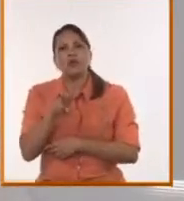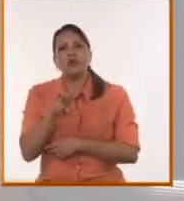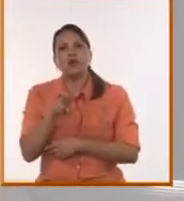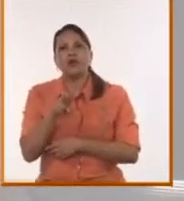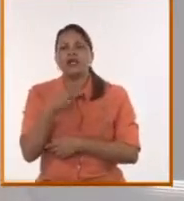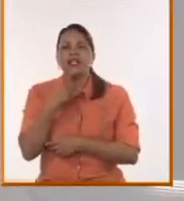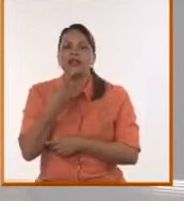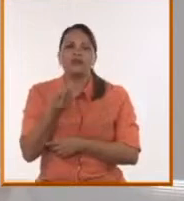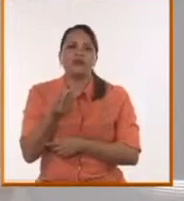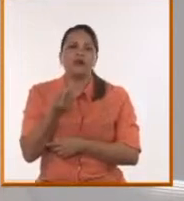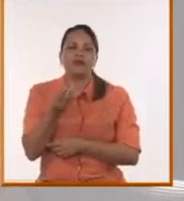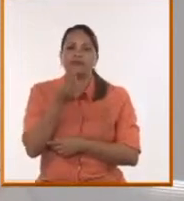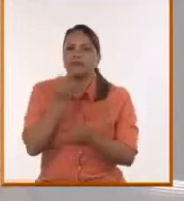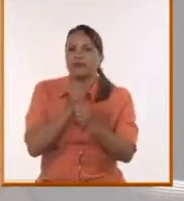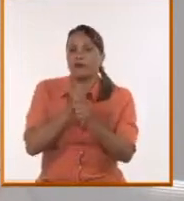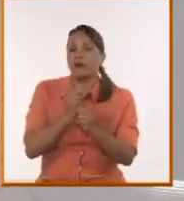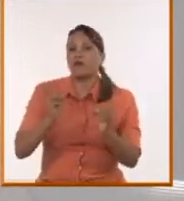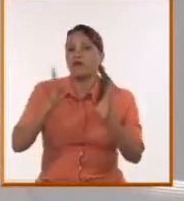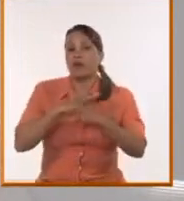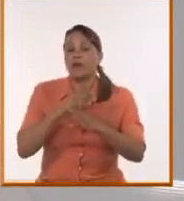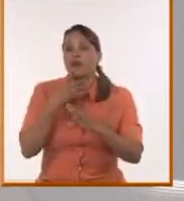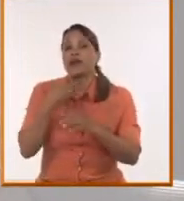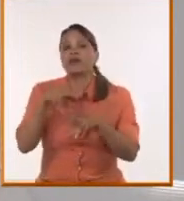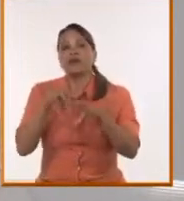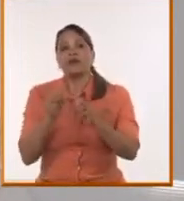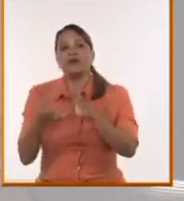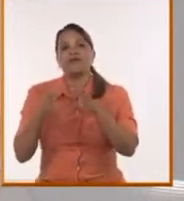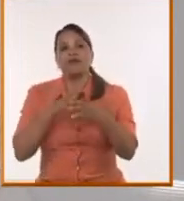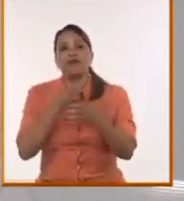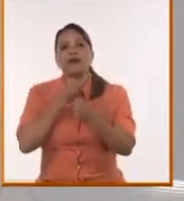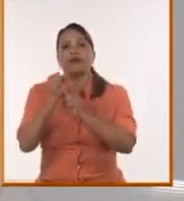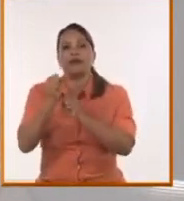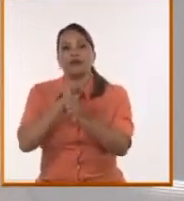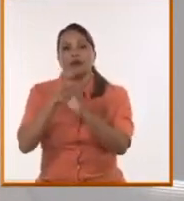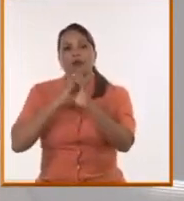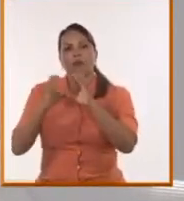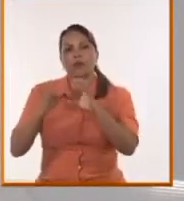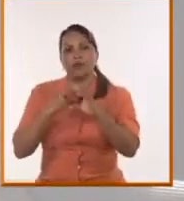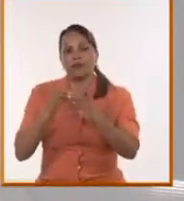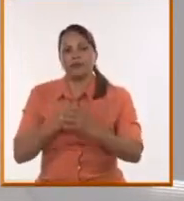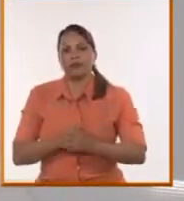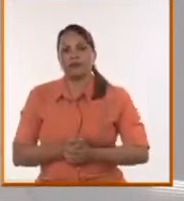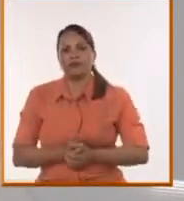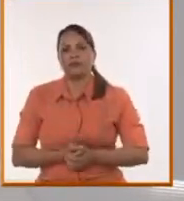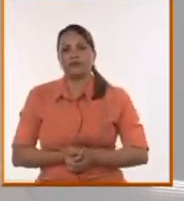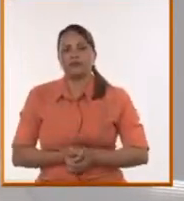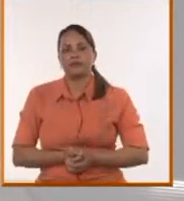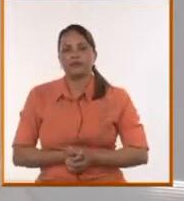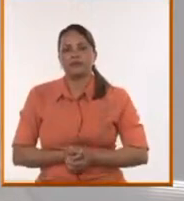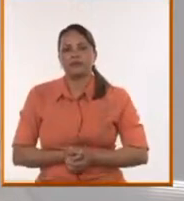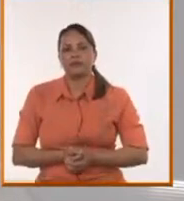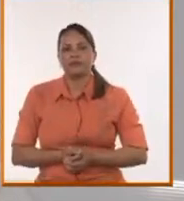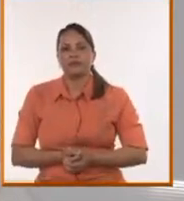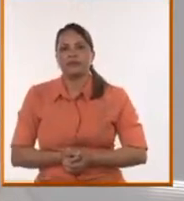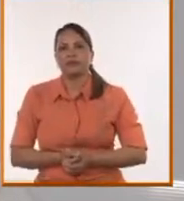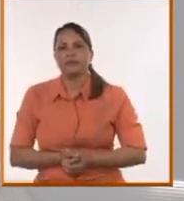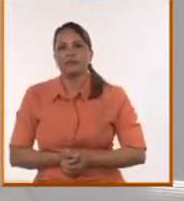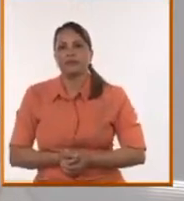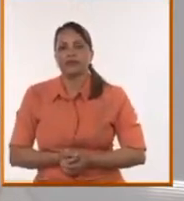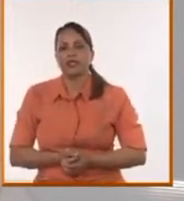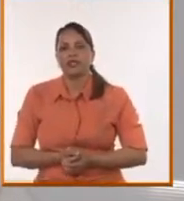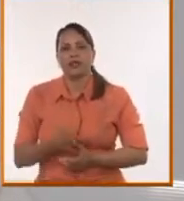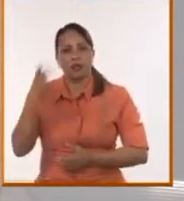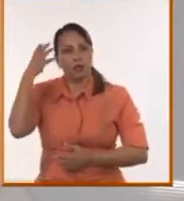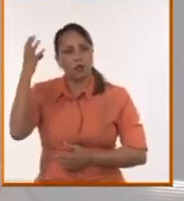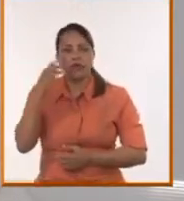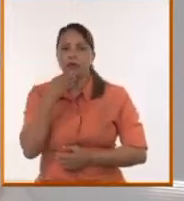porque además esta nueva forma de comunicar también atravesó por la idea de que el gobierno no tiene por qué sostener con millones de pesos a